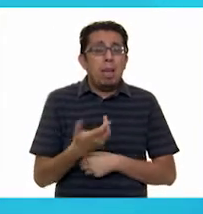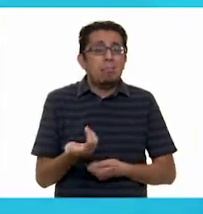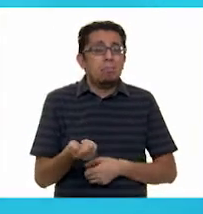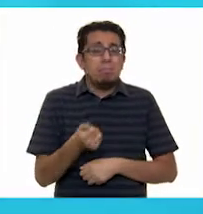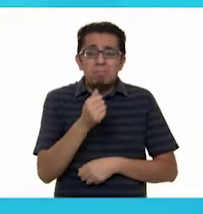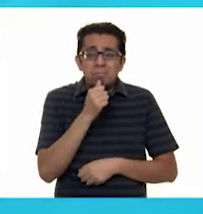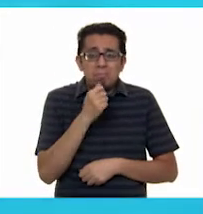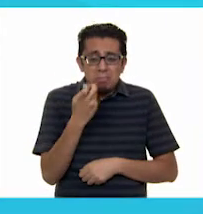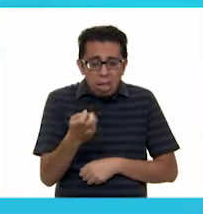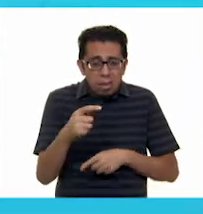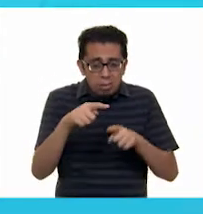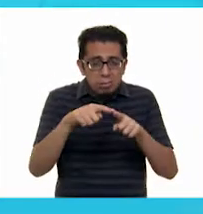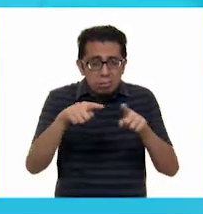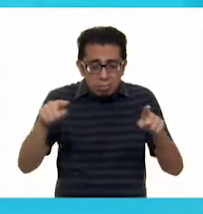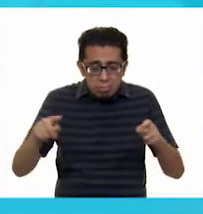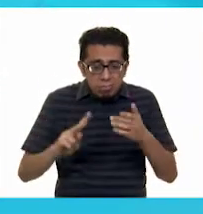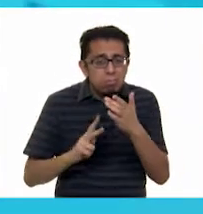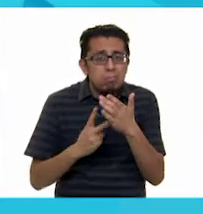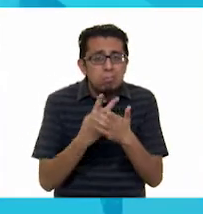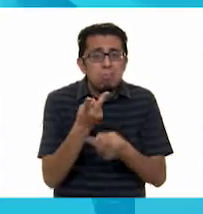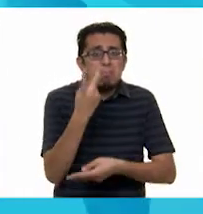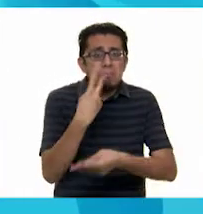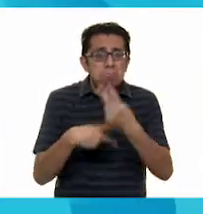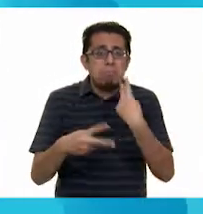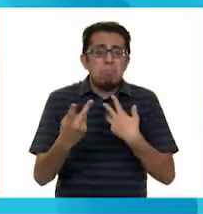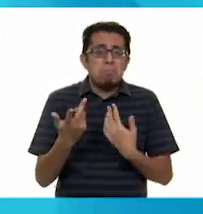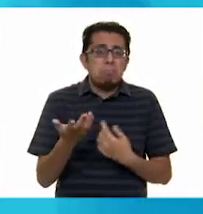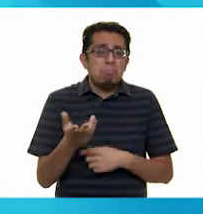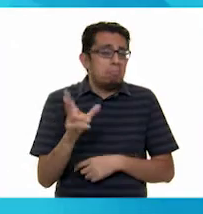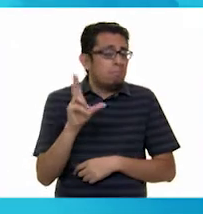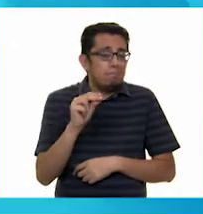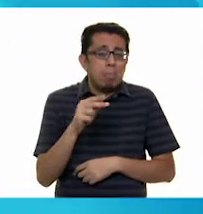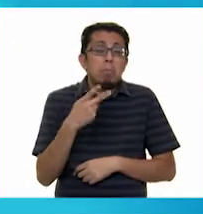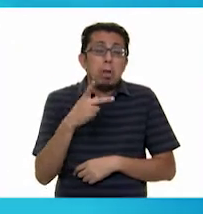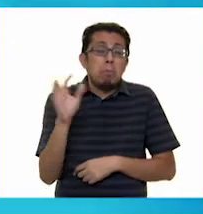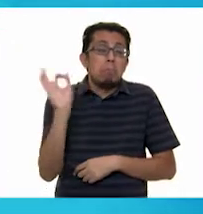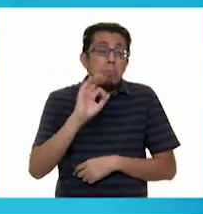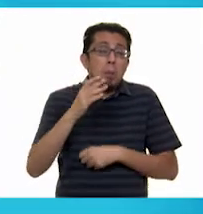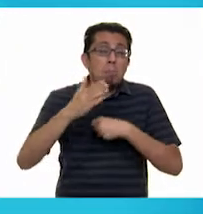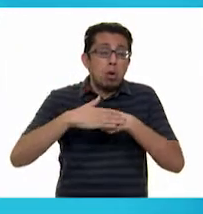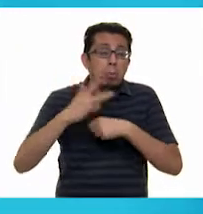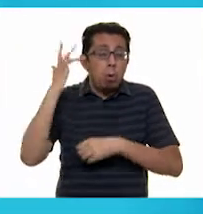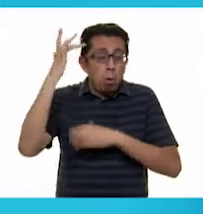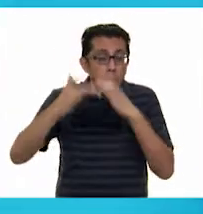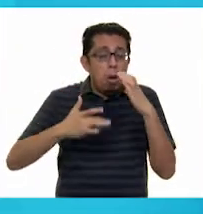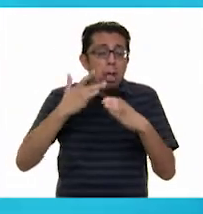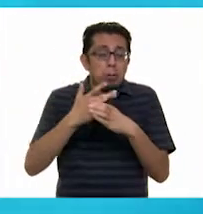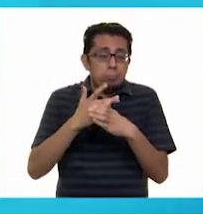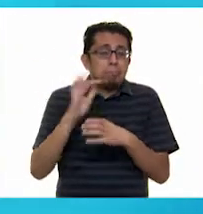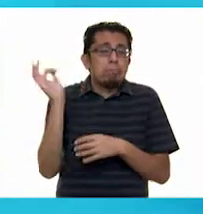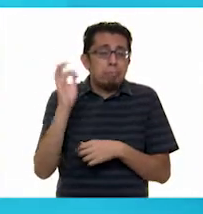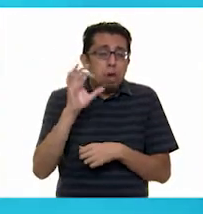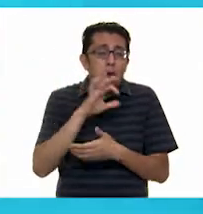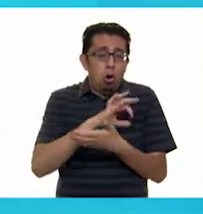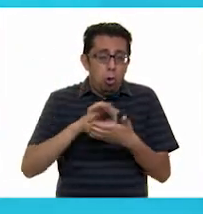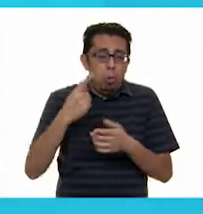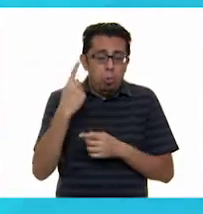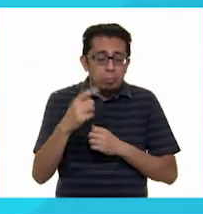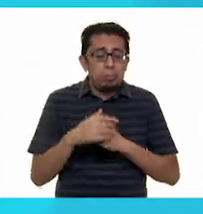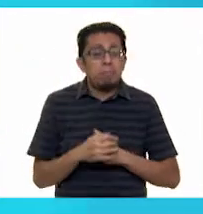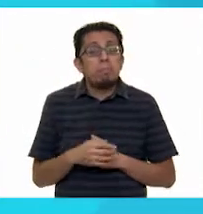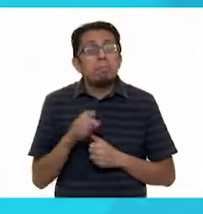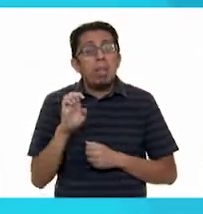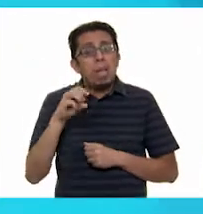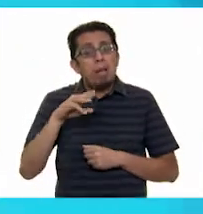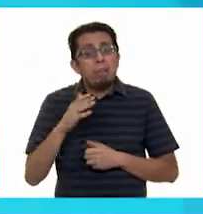sido buena, pero tal vez para tu cumpleaños pueda comprarte uno. Emma se dirige a su casa